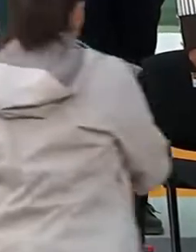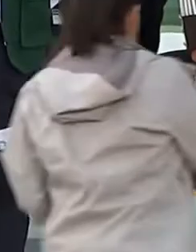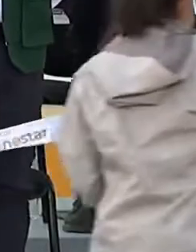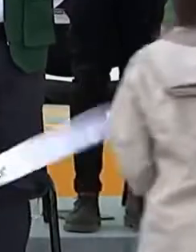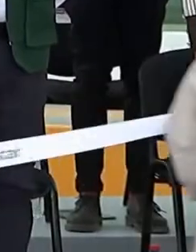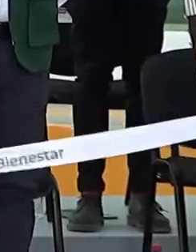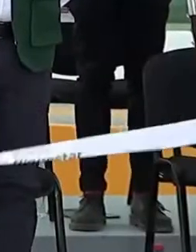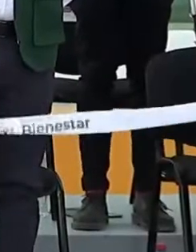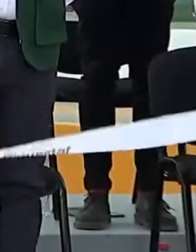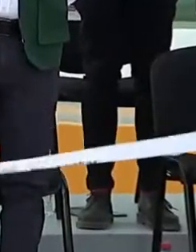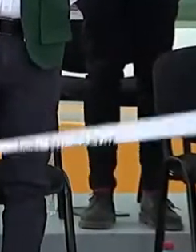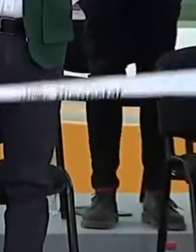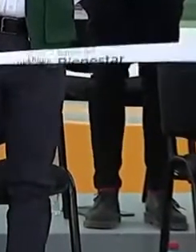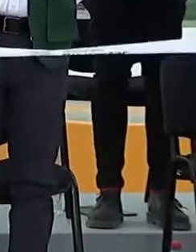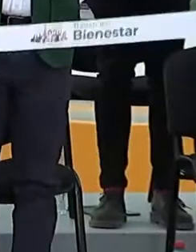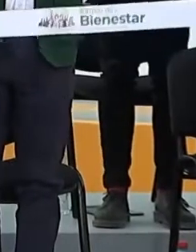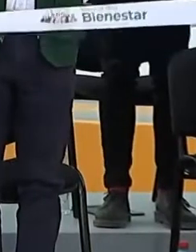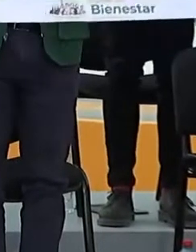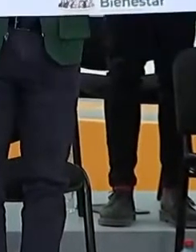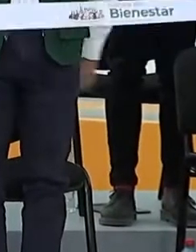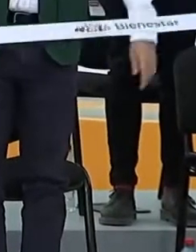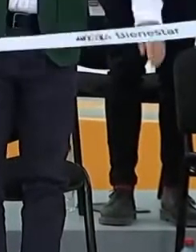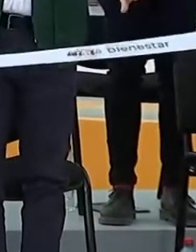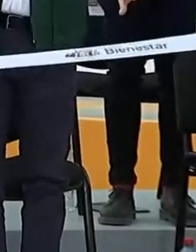listón inaugural del Banco del Bienestar.